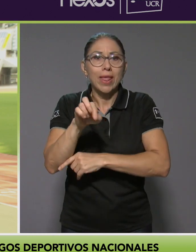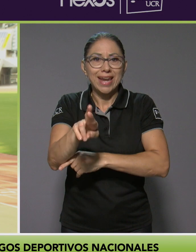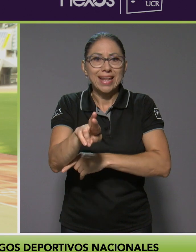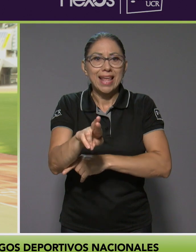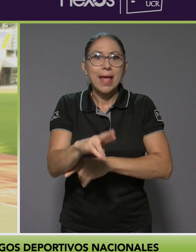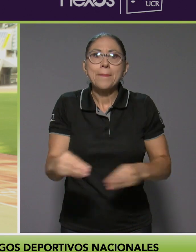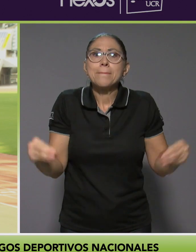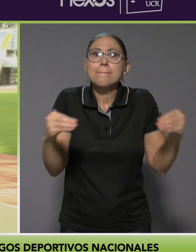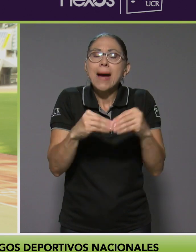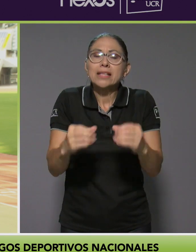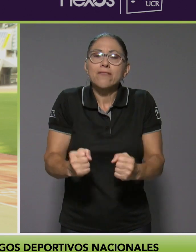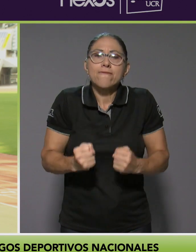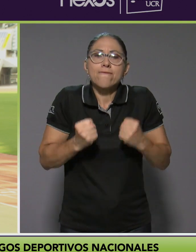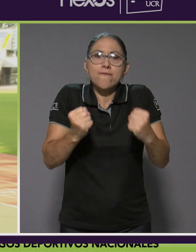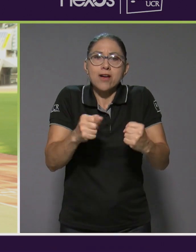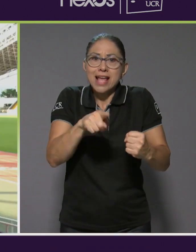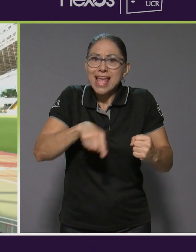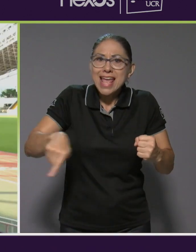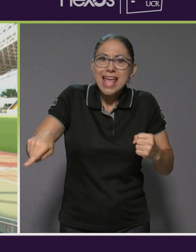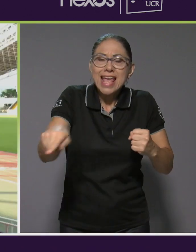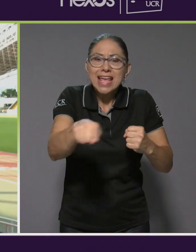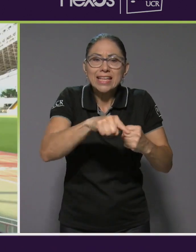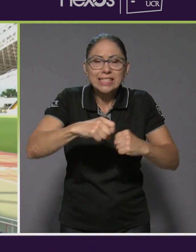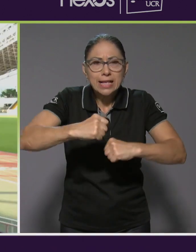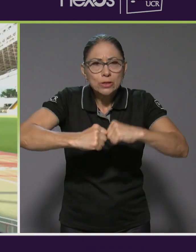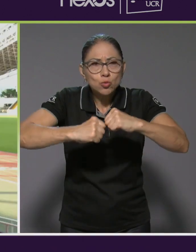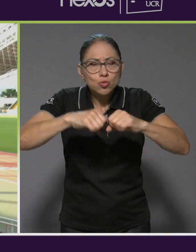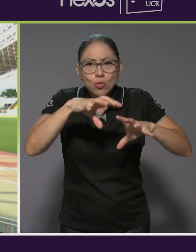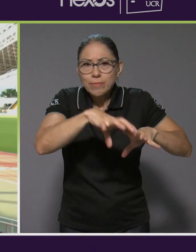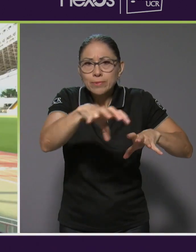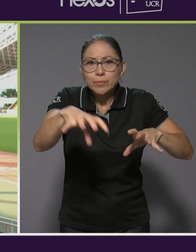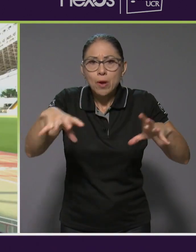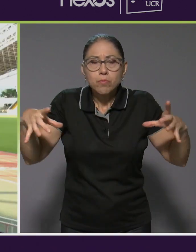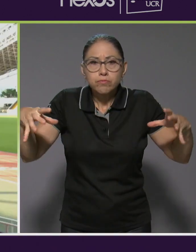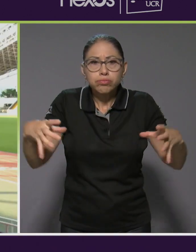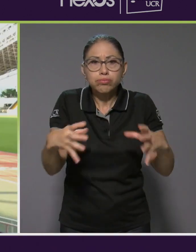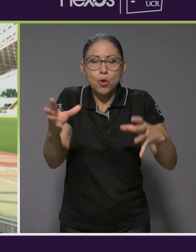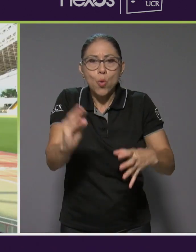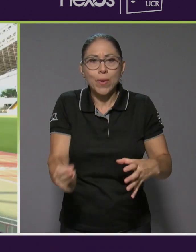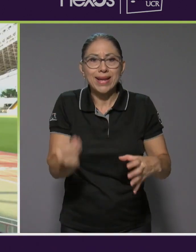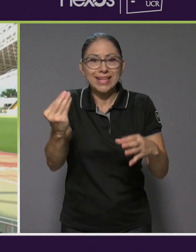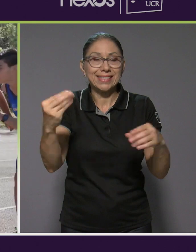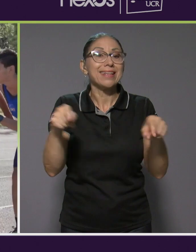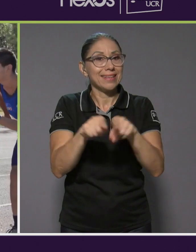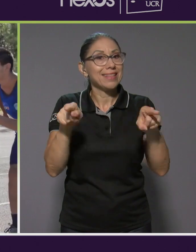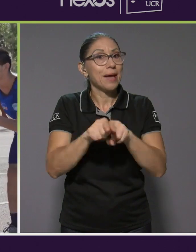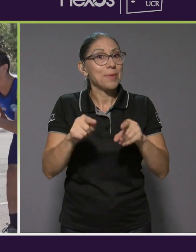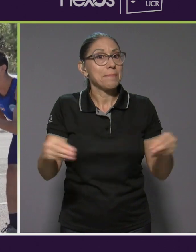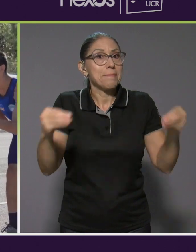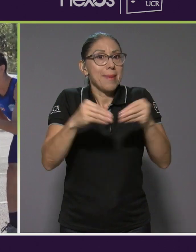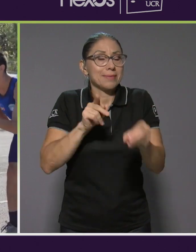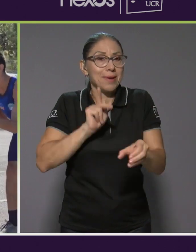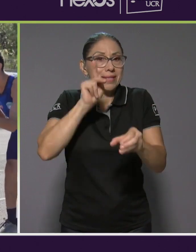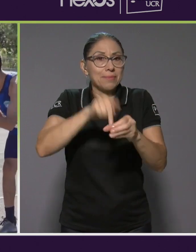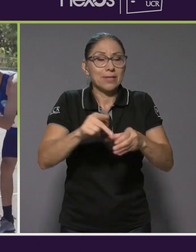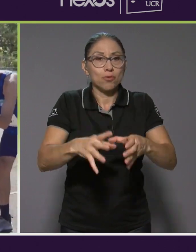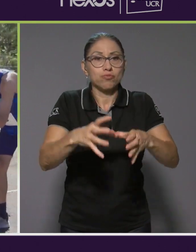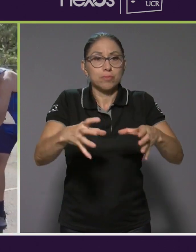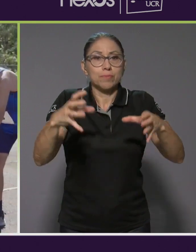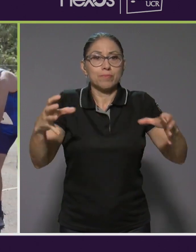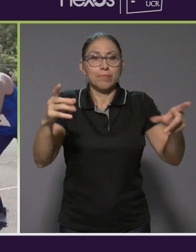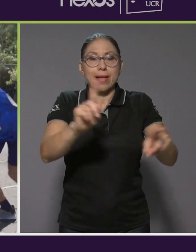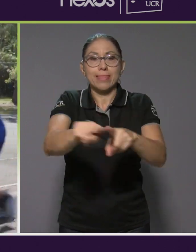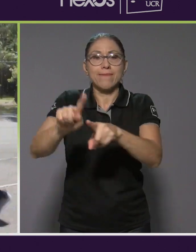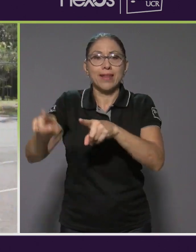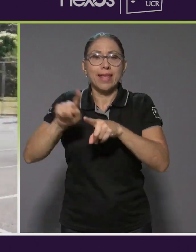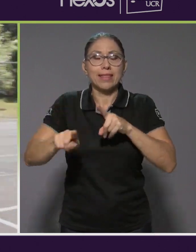esta estructura de los juveniles y también, obviamente, que se vaya incrementando la participación en diferentes paradeportes.